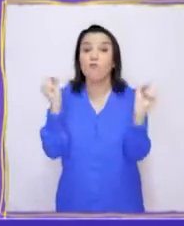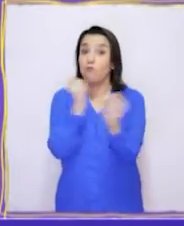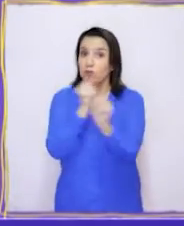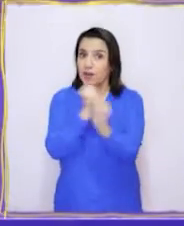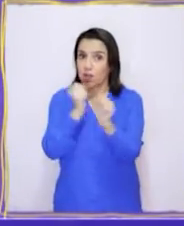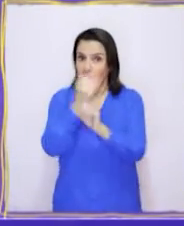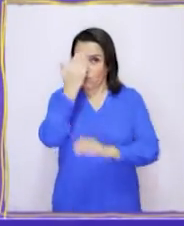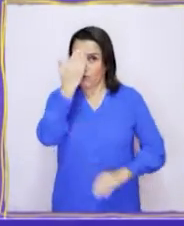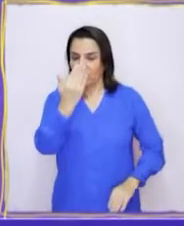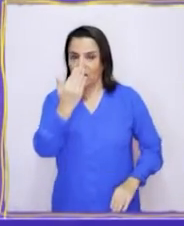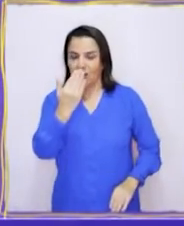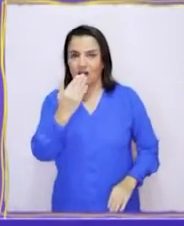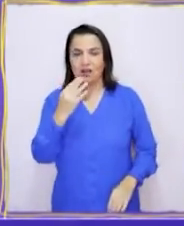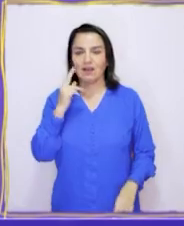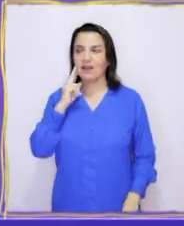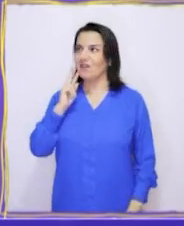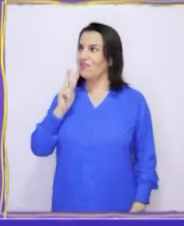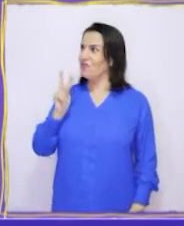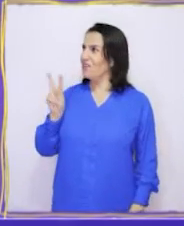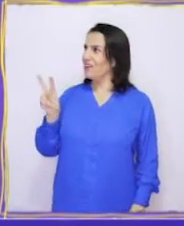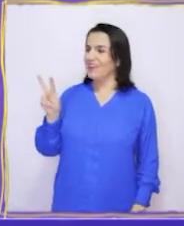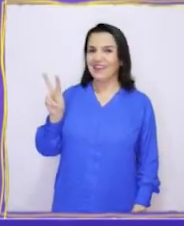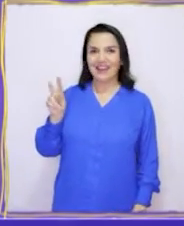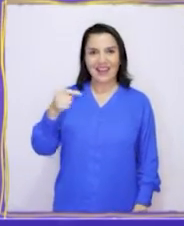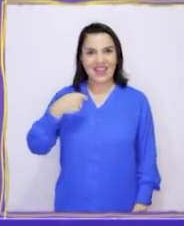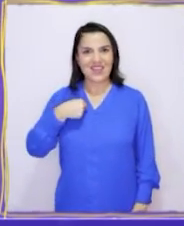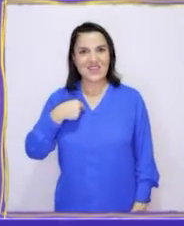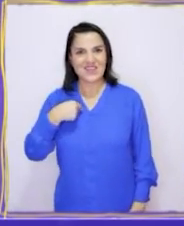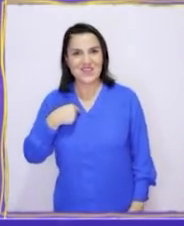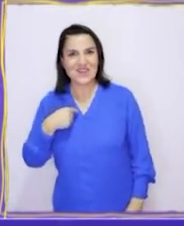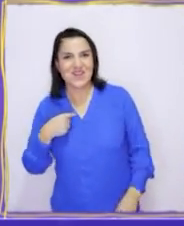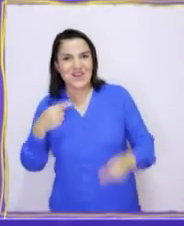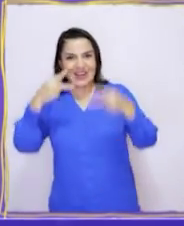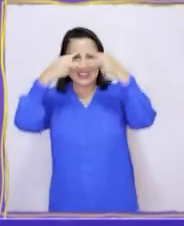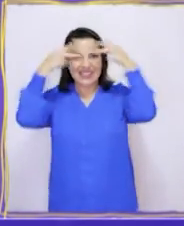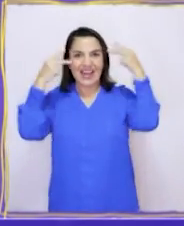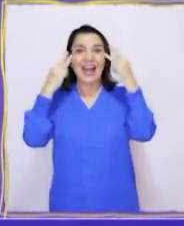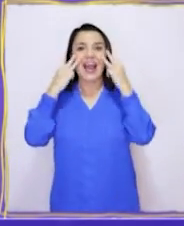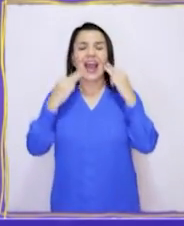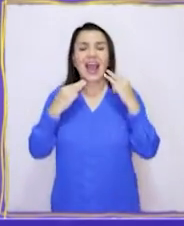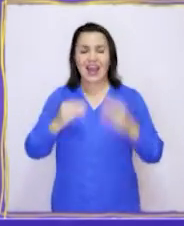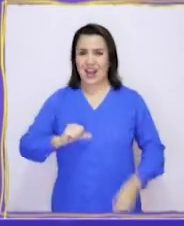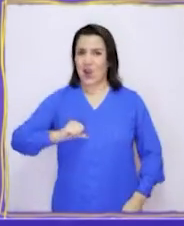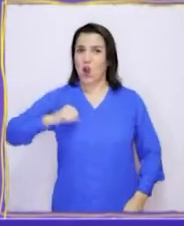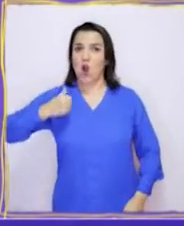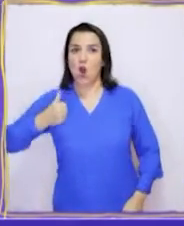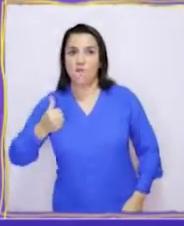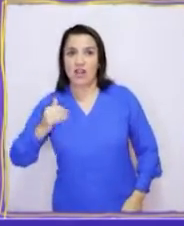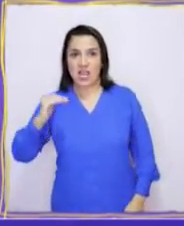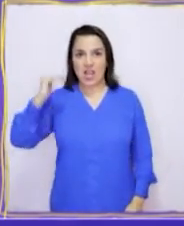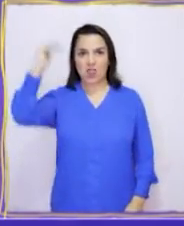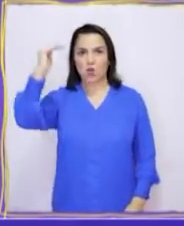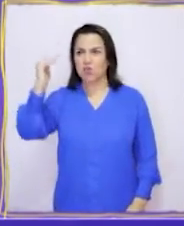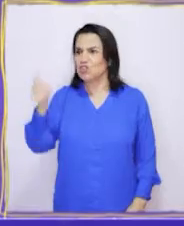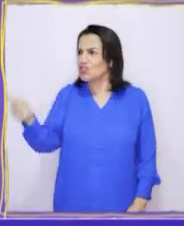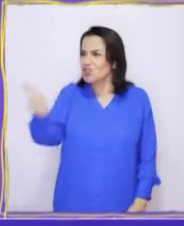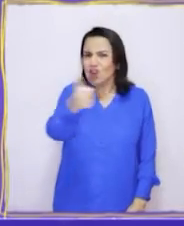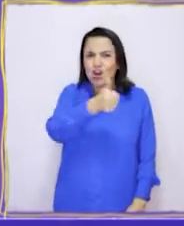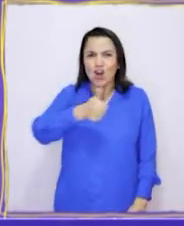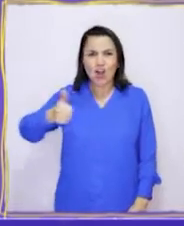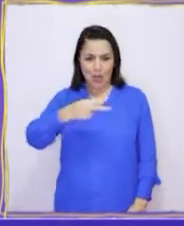Miren, estoy con los Yaganes. Veo jóvenes, adultos y todos pintados.